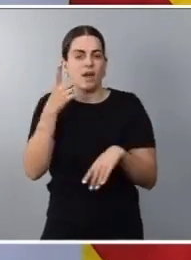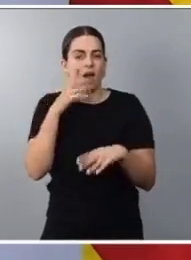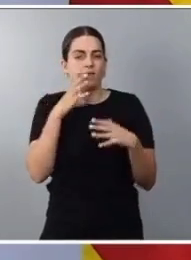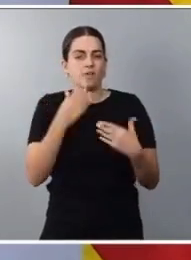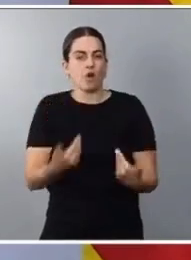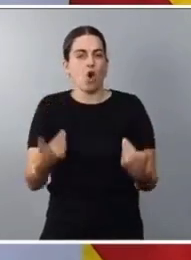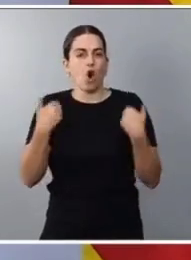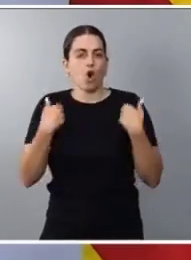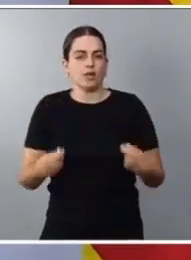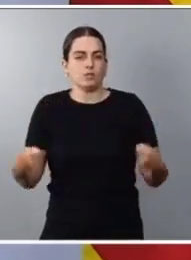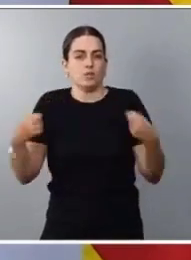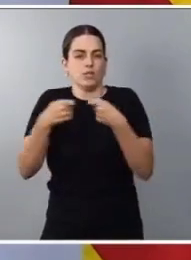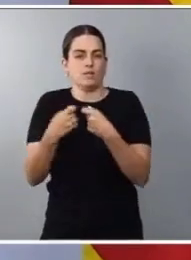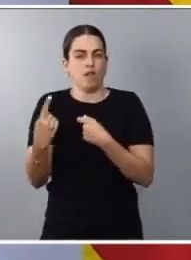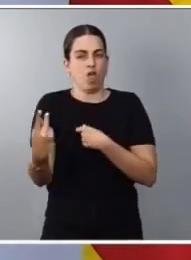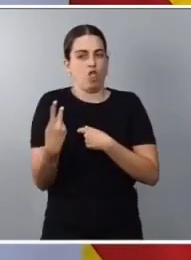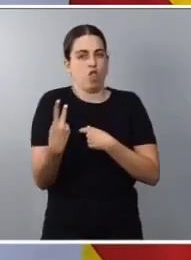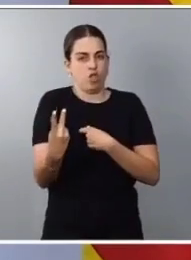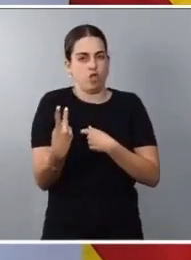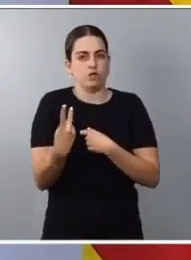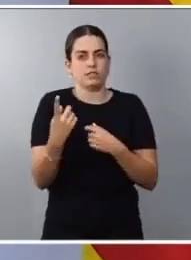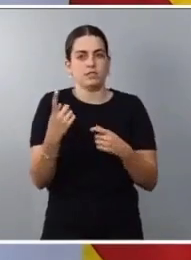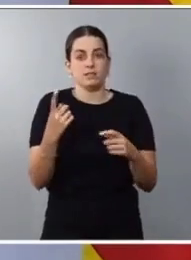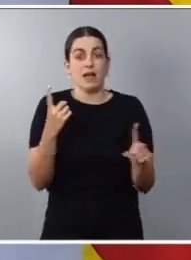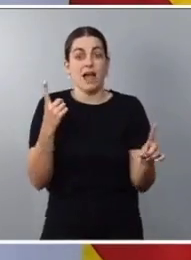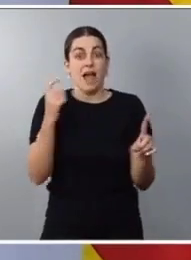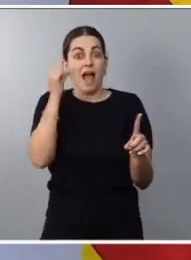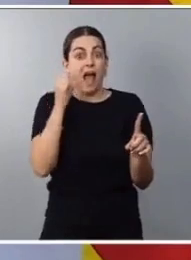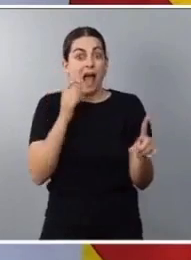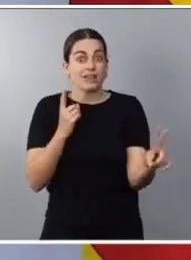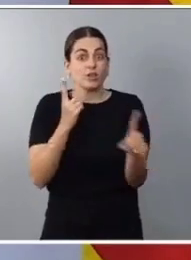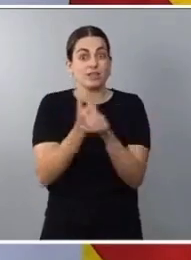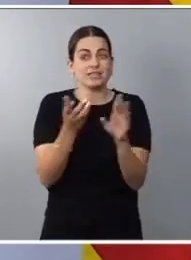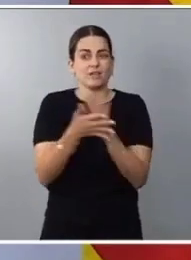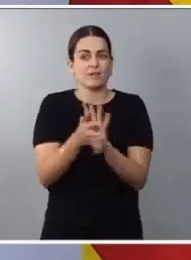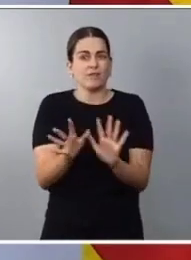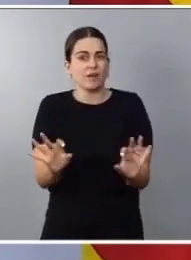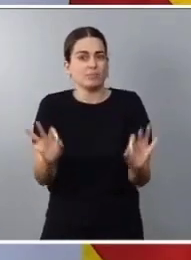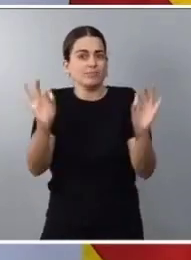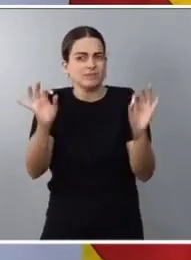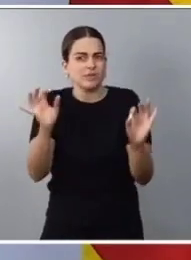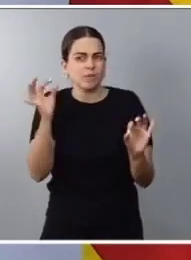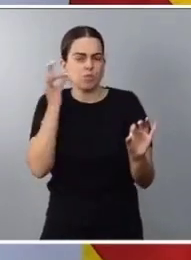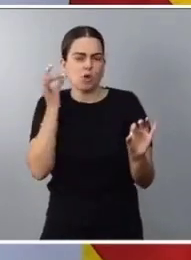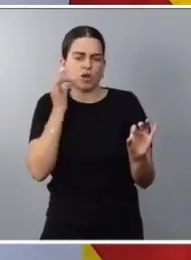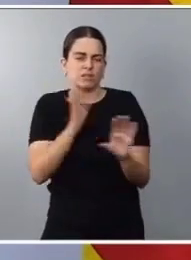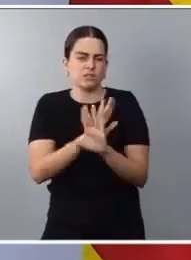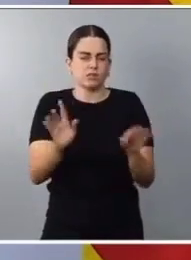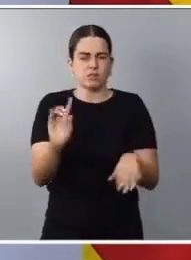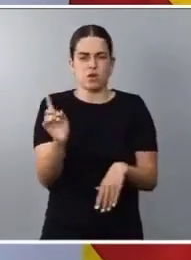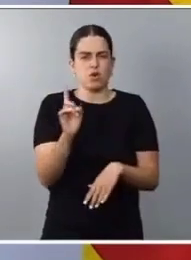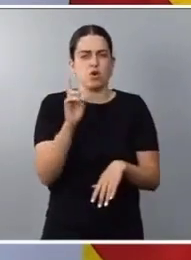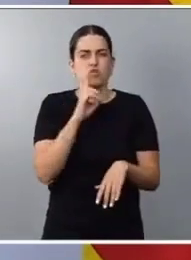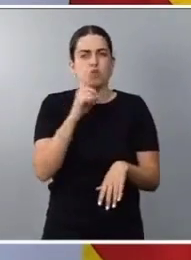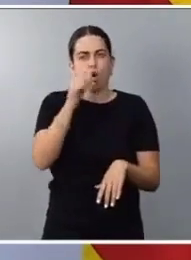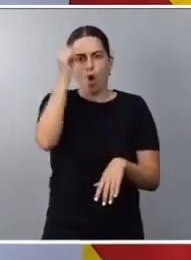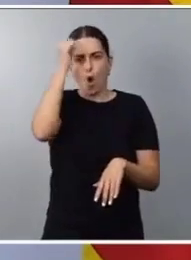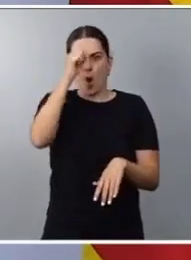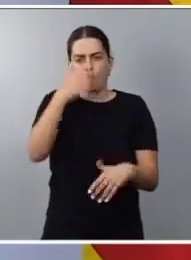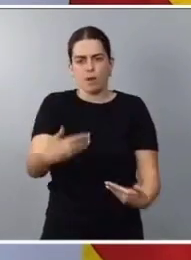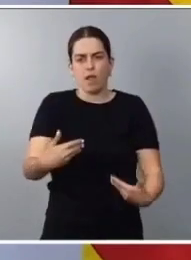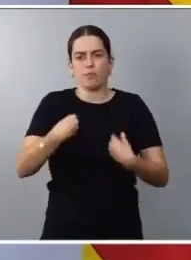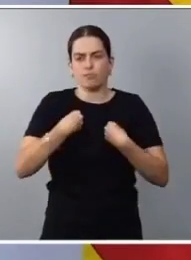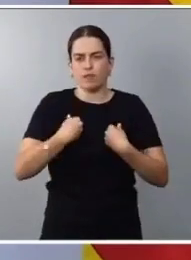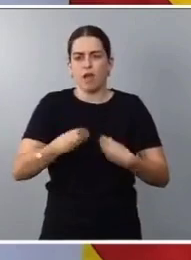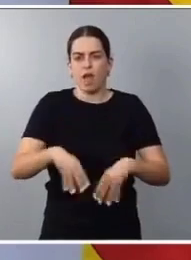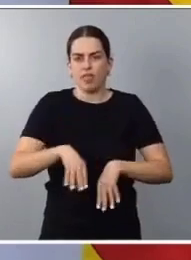la anticoncepción no sea una responsabilidad exclusiva de las mujeres y sea también, por tanto, asumida por los hombres. En